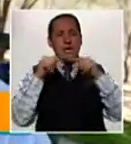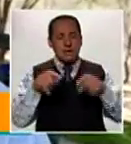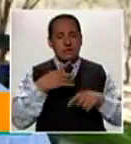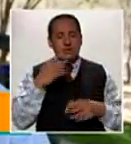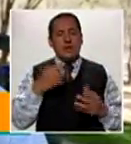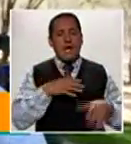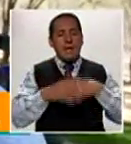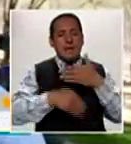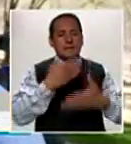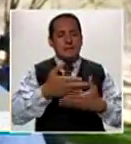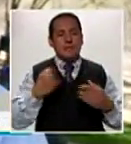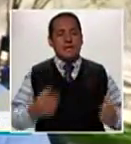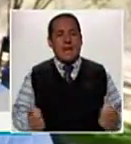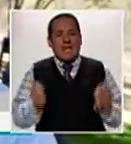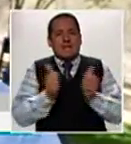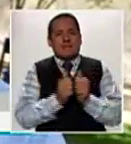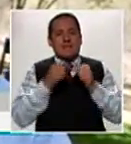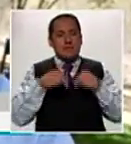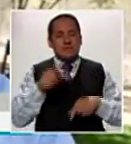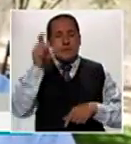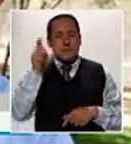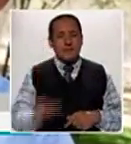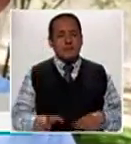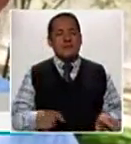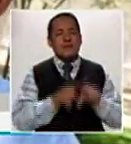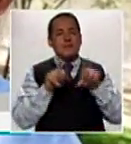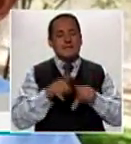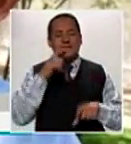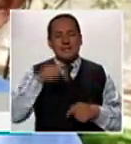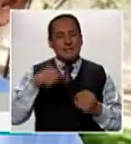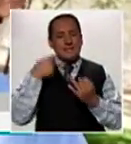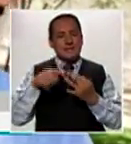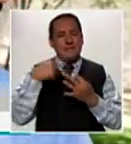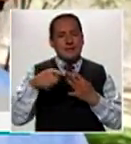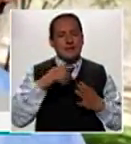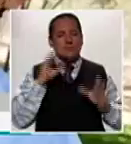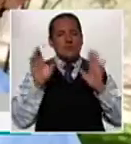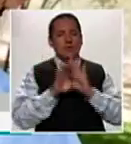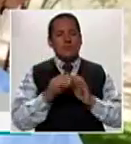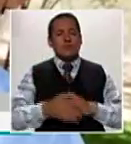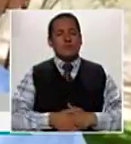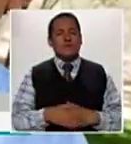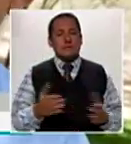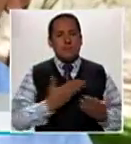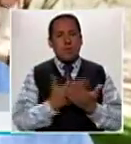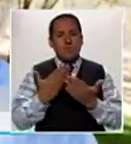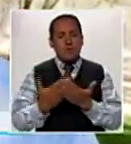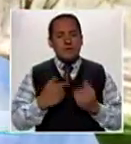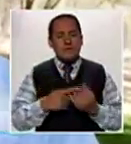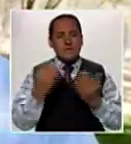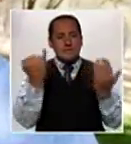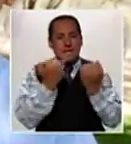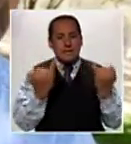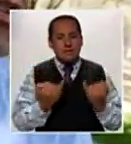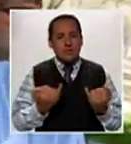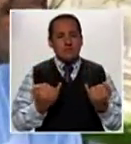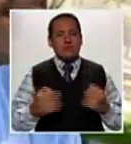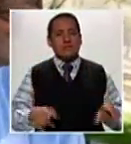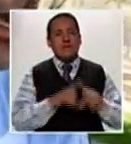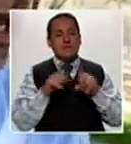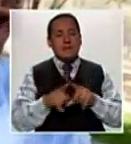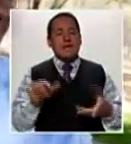Eso es lo que desarrollamos. Entonces, el adaptar eso para esta persona requiere una serie de propuestas de diseño